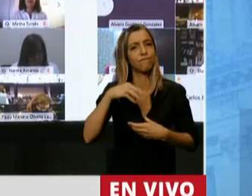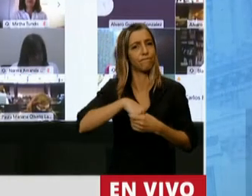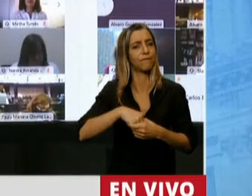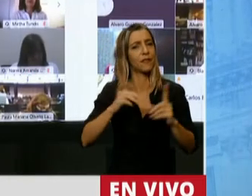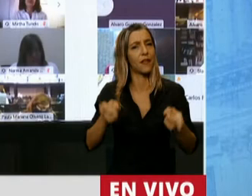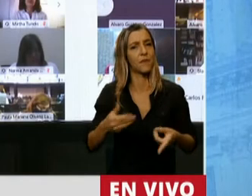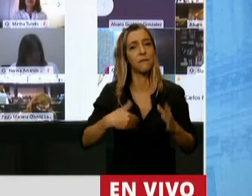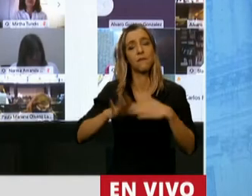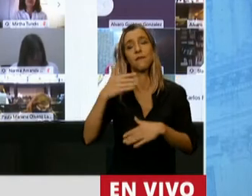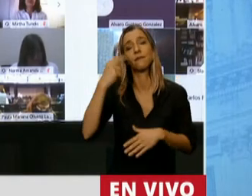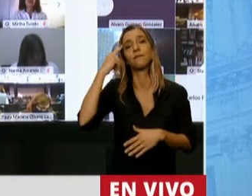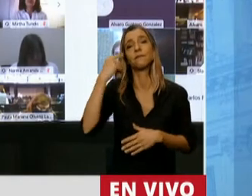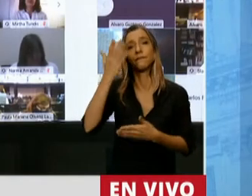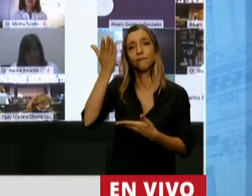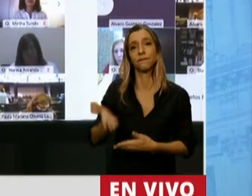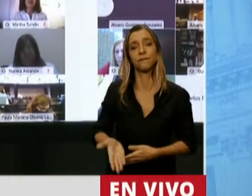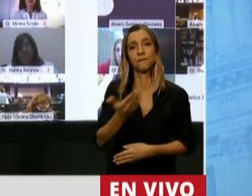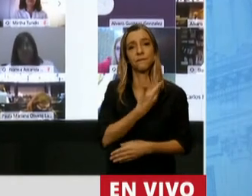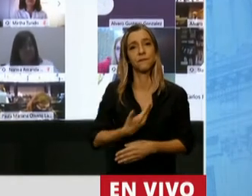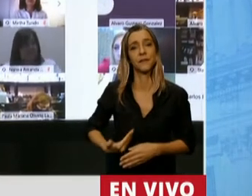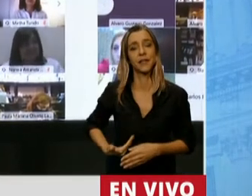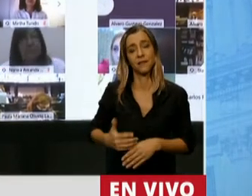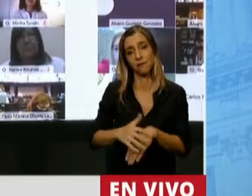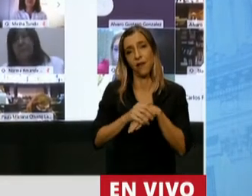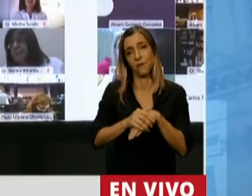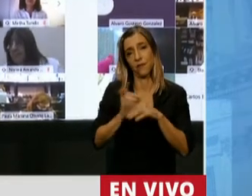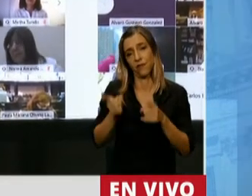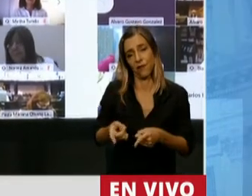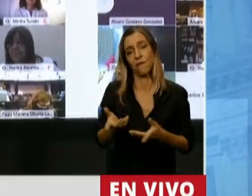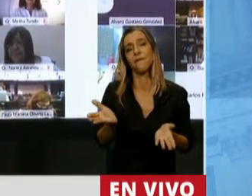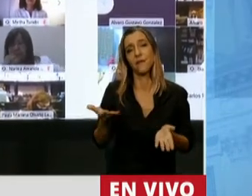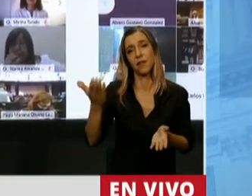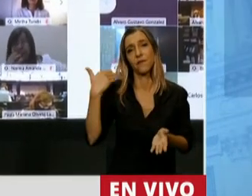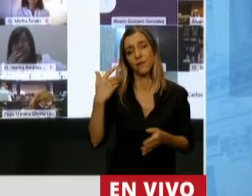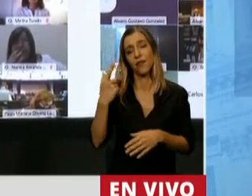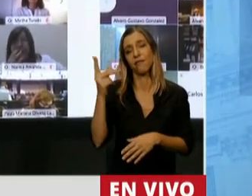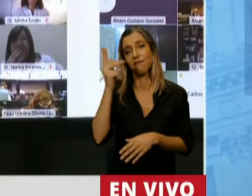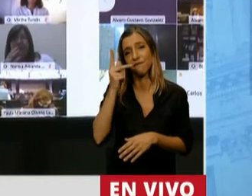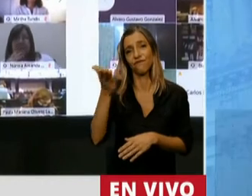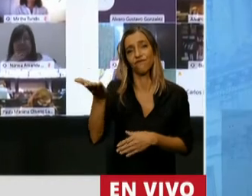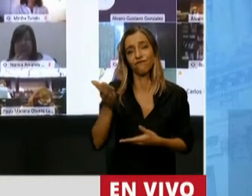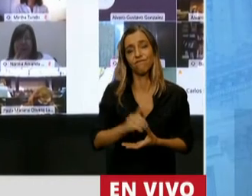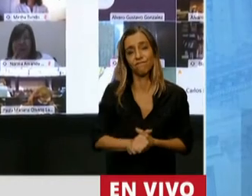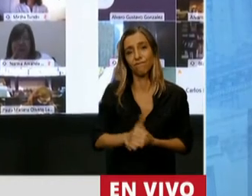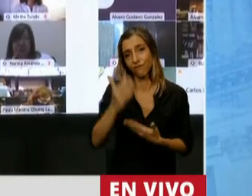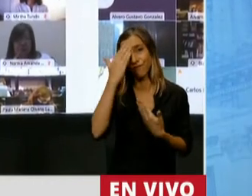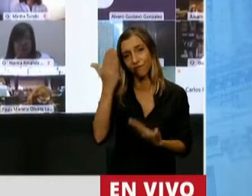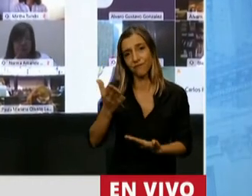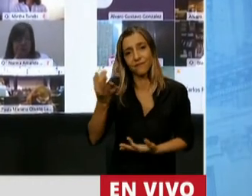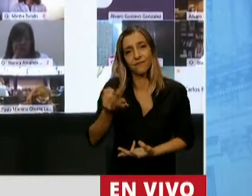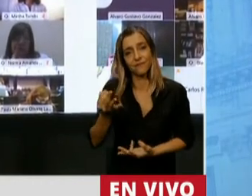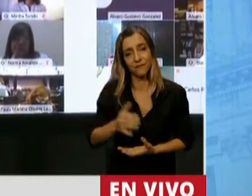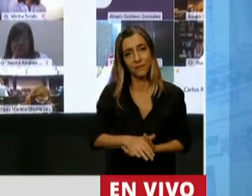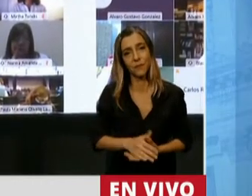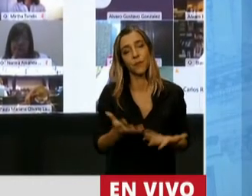gran presidente como fue presidente y amigo, como fue Néstor Kirchner. Por supuesto, a las